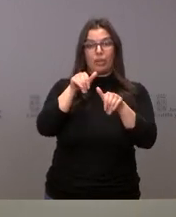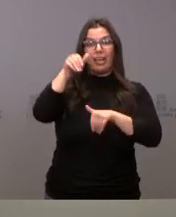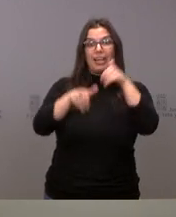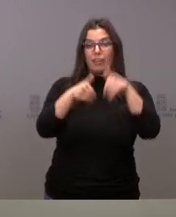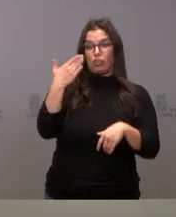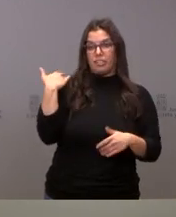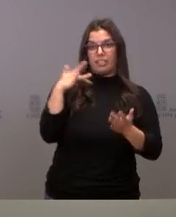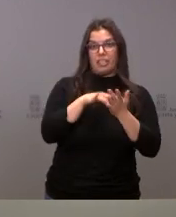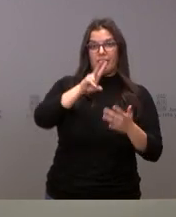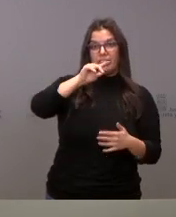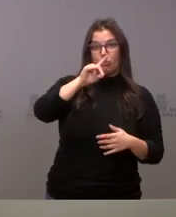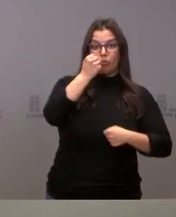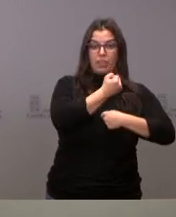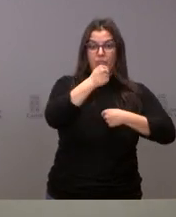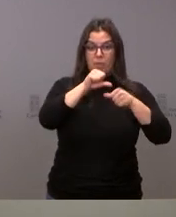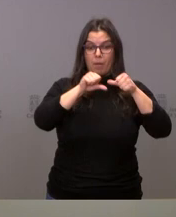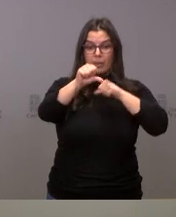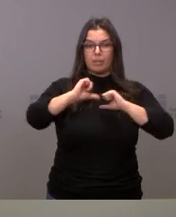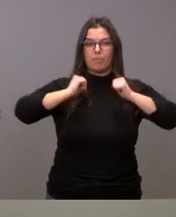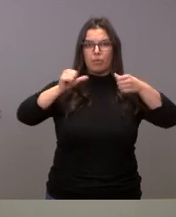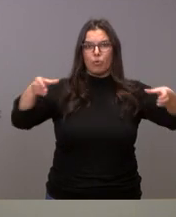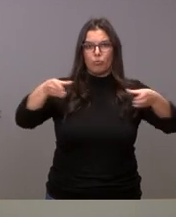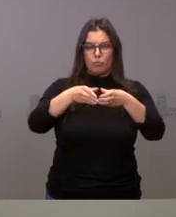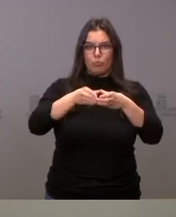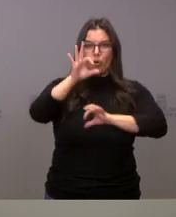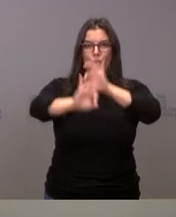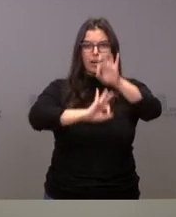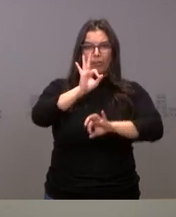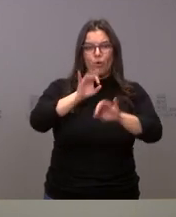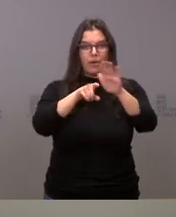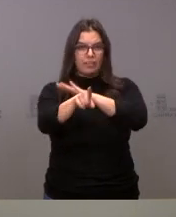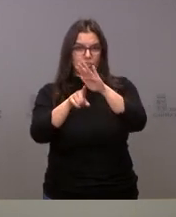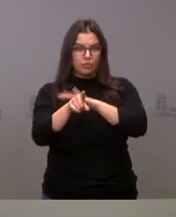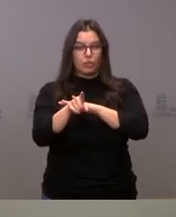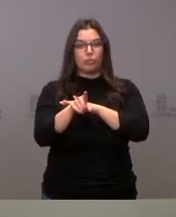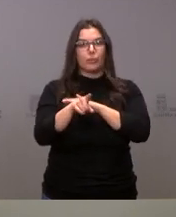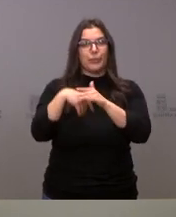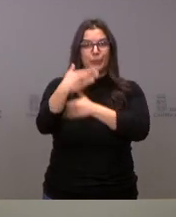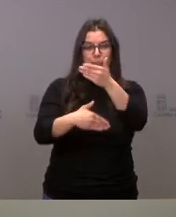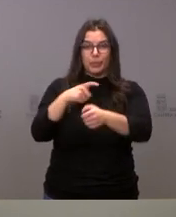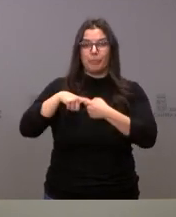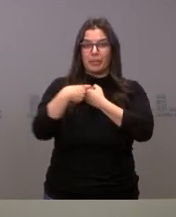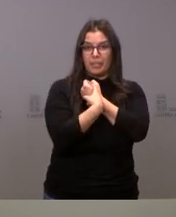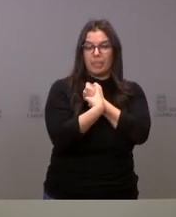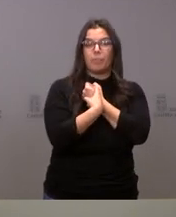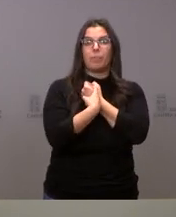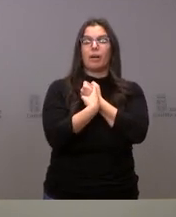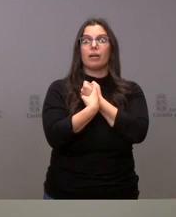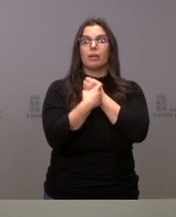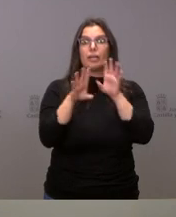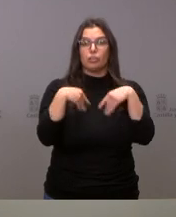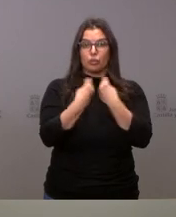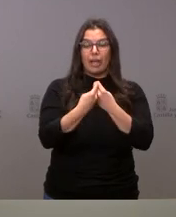21 de diciembre dispusimos un operativo de organización y gestión del que forma parte también cada una de las nueve